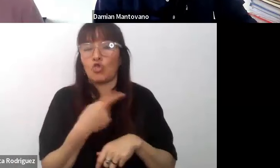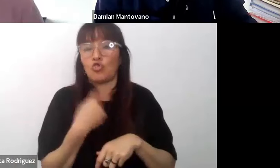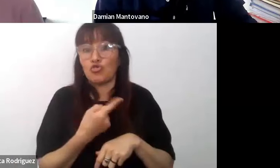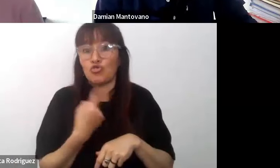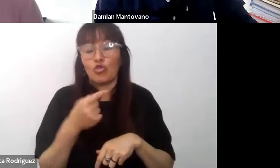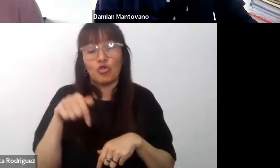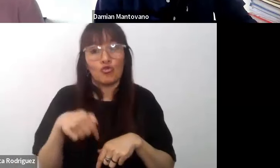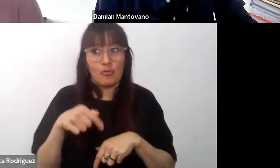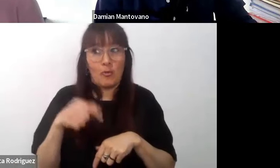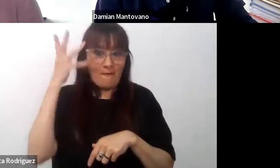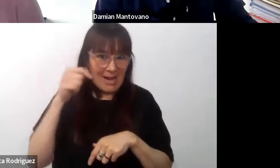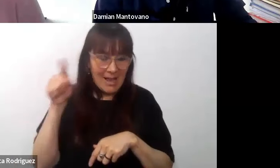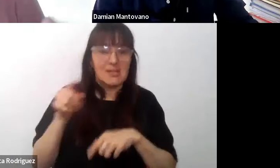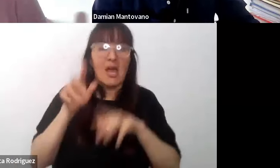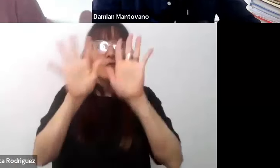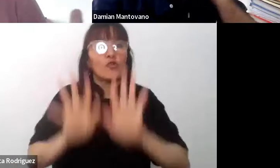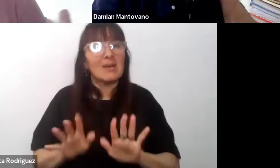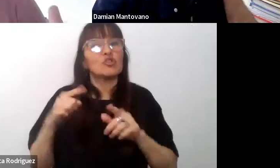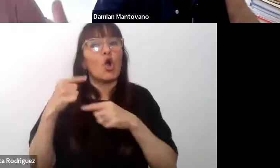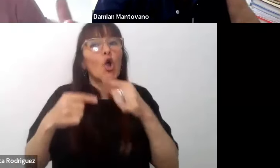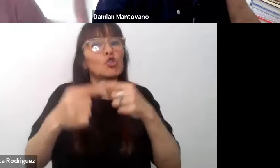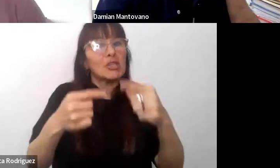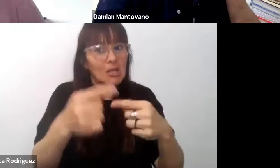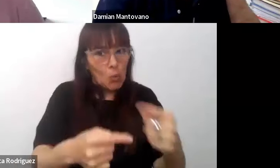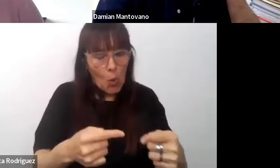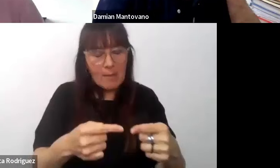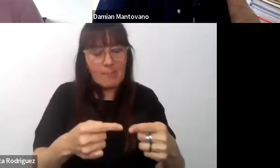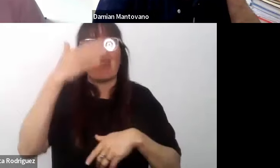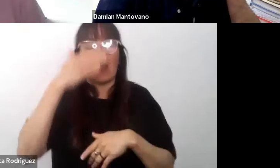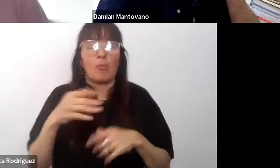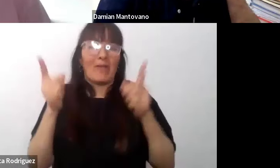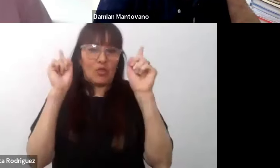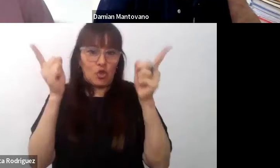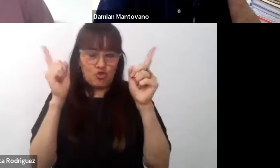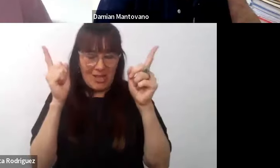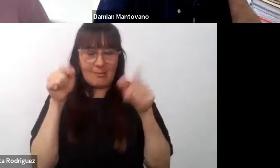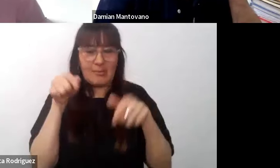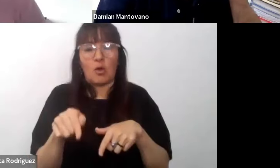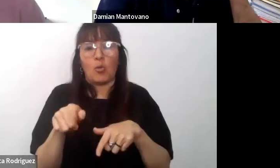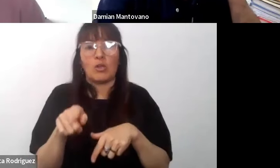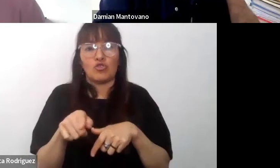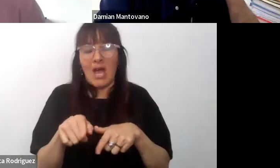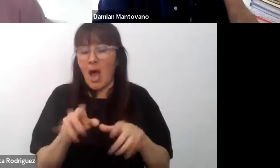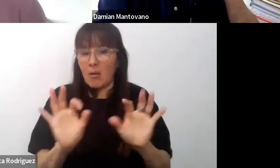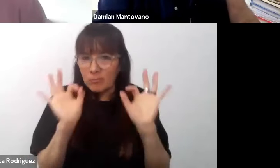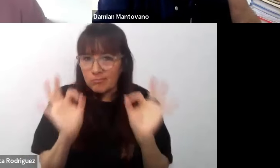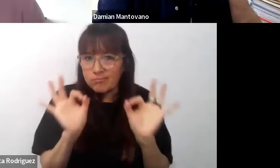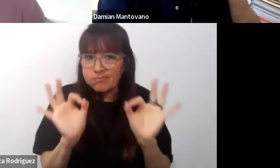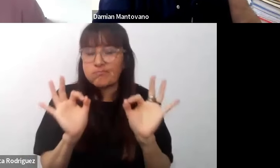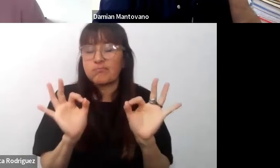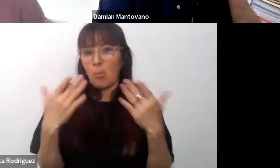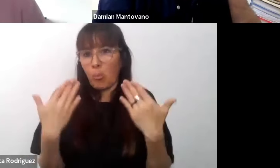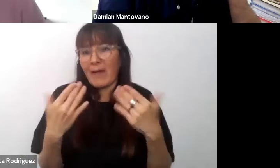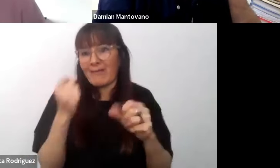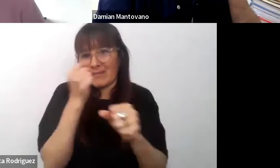formación continua después de que el docente obtuvo el concurso para poder trabajar como docente